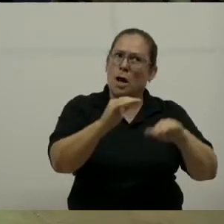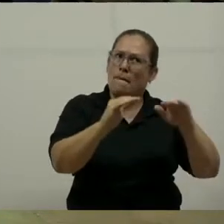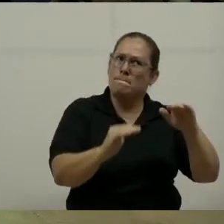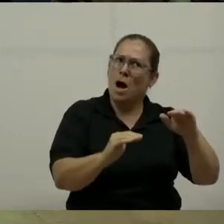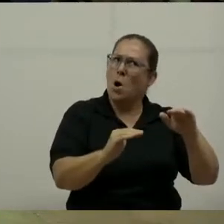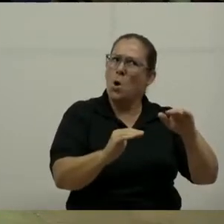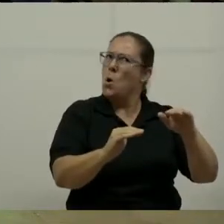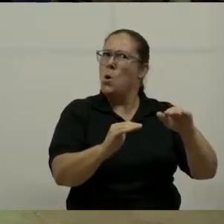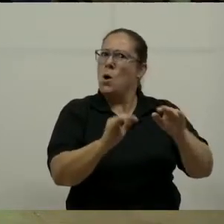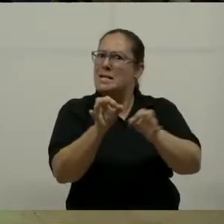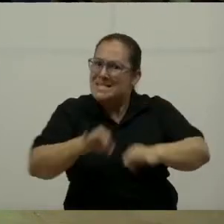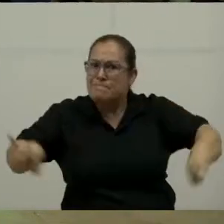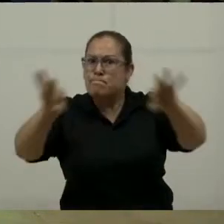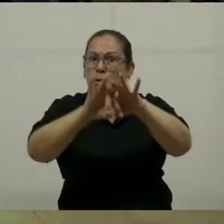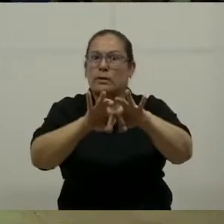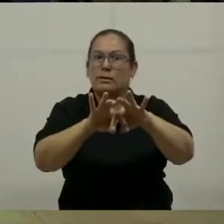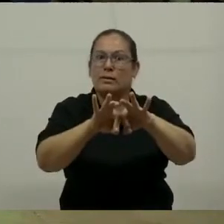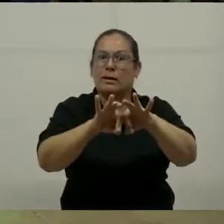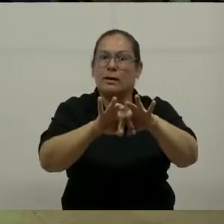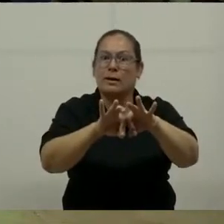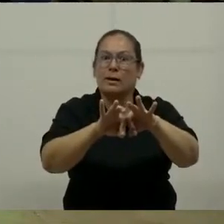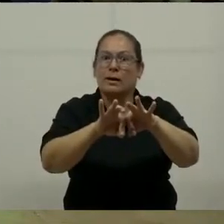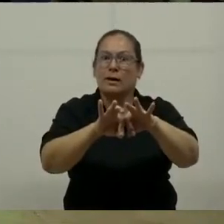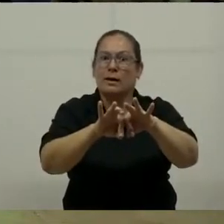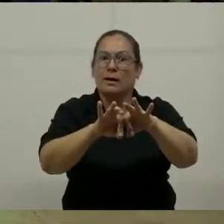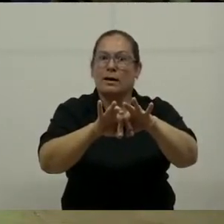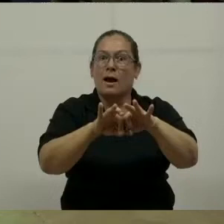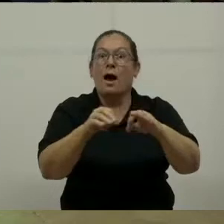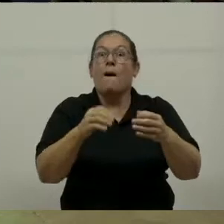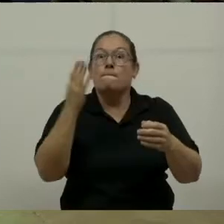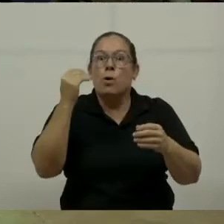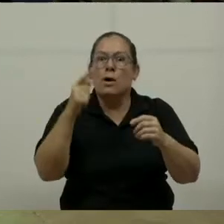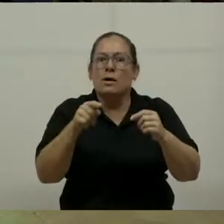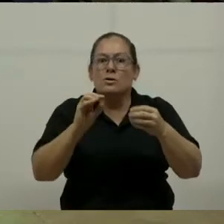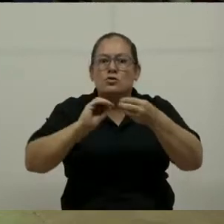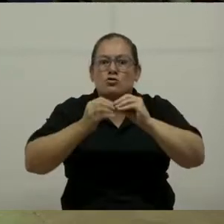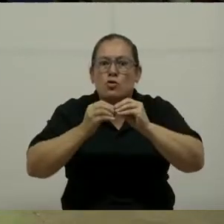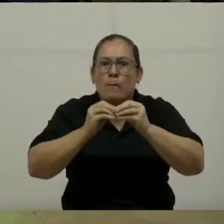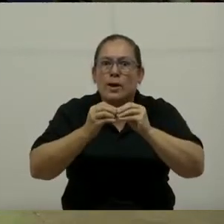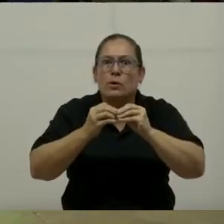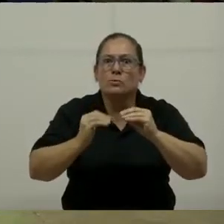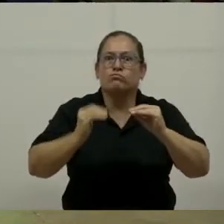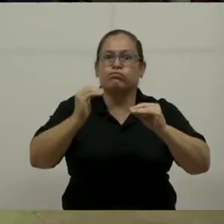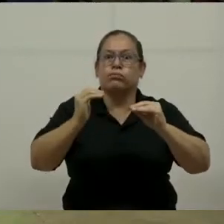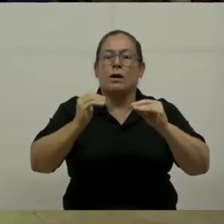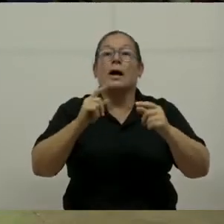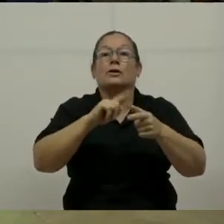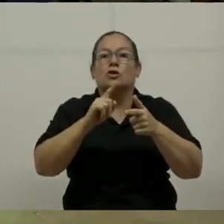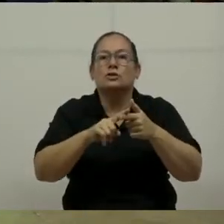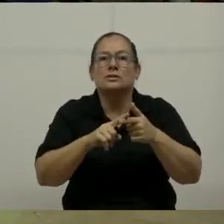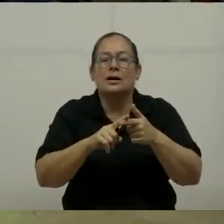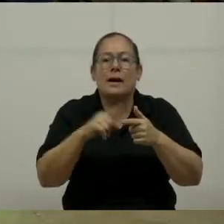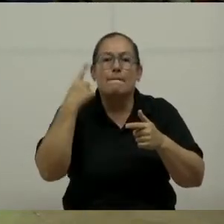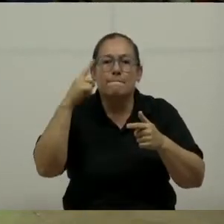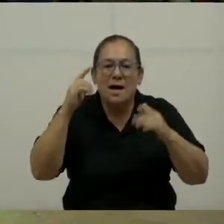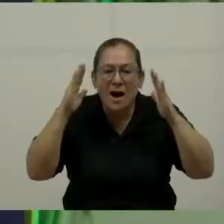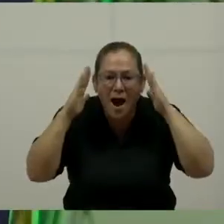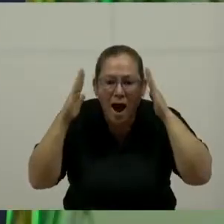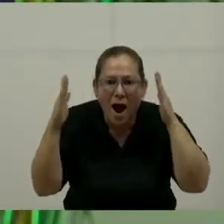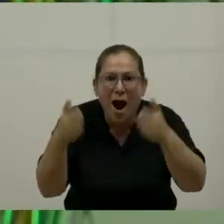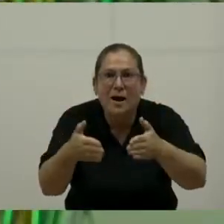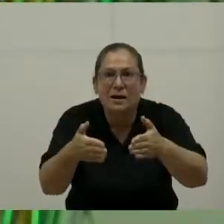Porque hay muchos otros mercados que no llegan a esas cifras tan importantes. Y entonces, casualmente, para atender